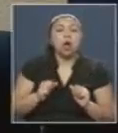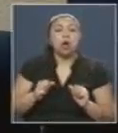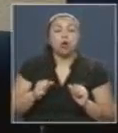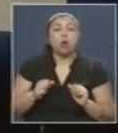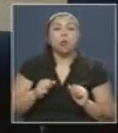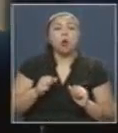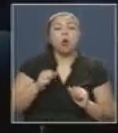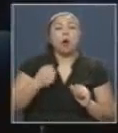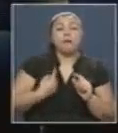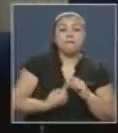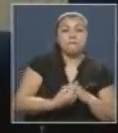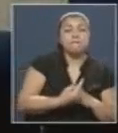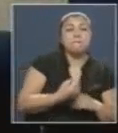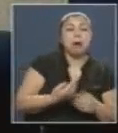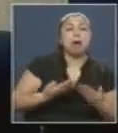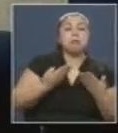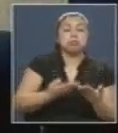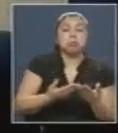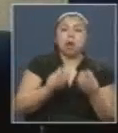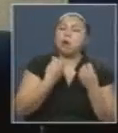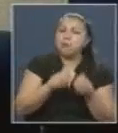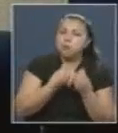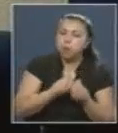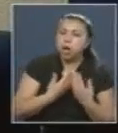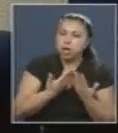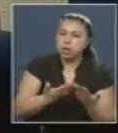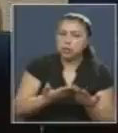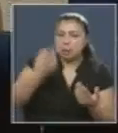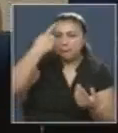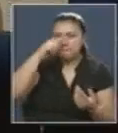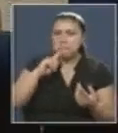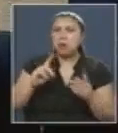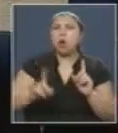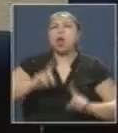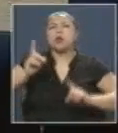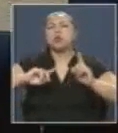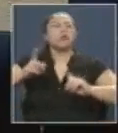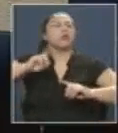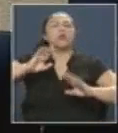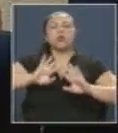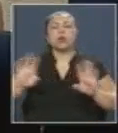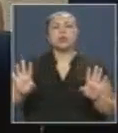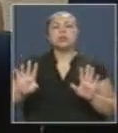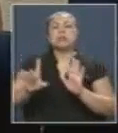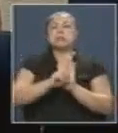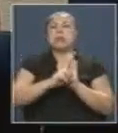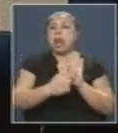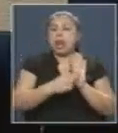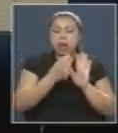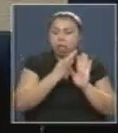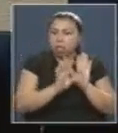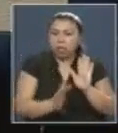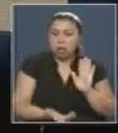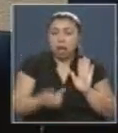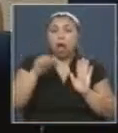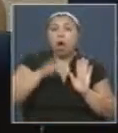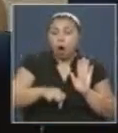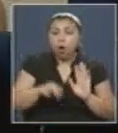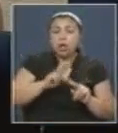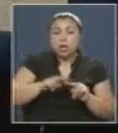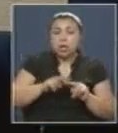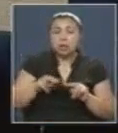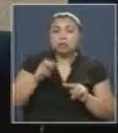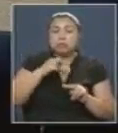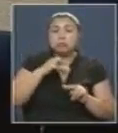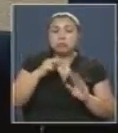voluntarismo que existe en algún servicio. Sin embargo, esto no está como en otros países establecido en una ley. Y hoy día queremos hacer esto, queremos